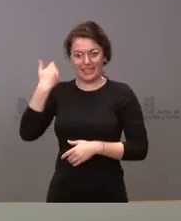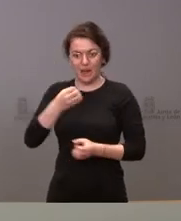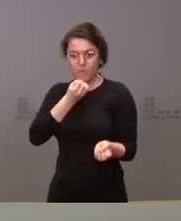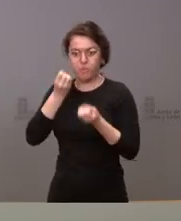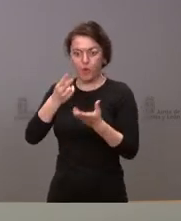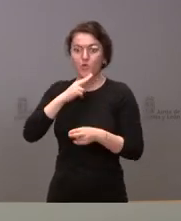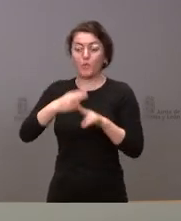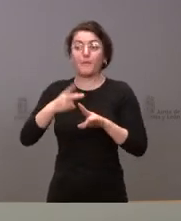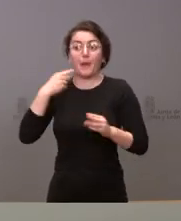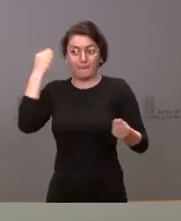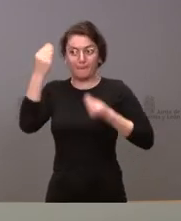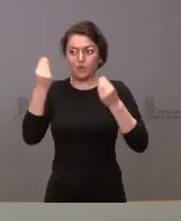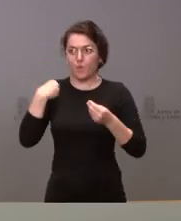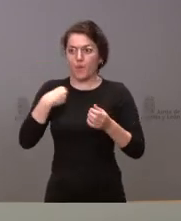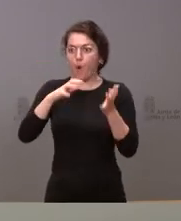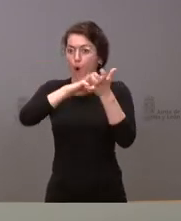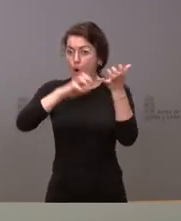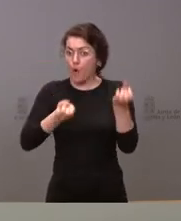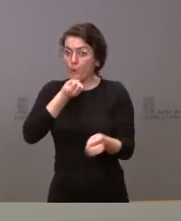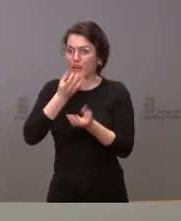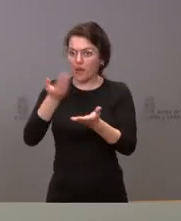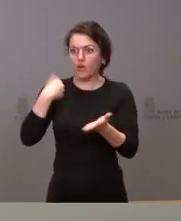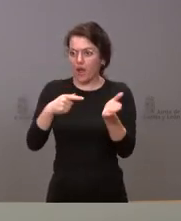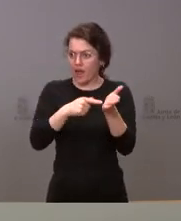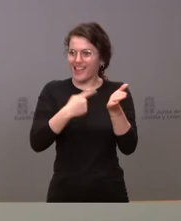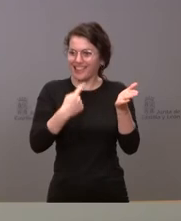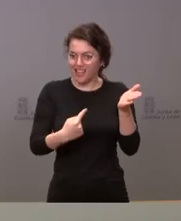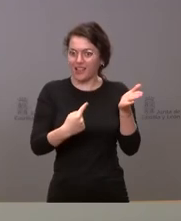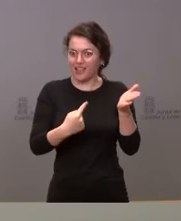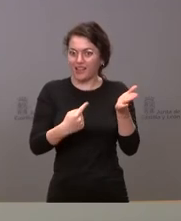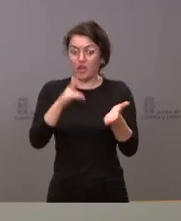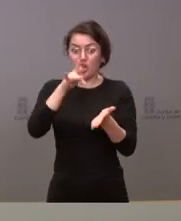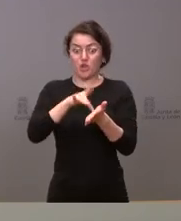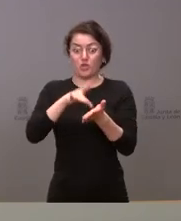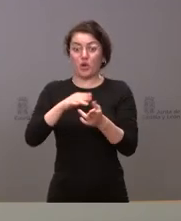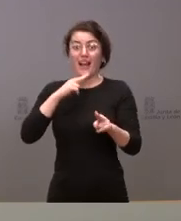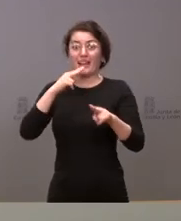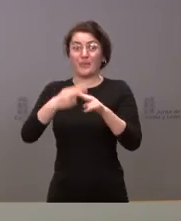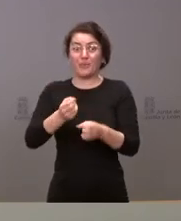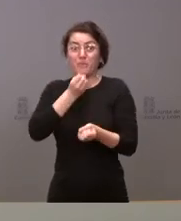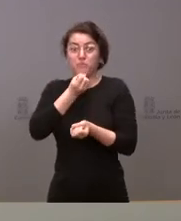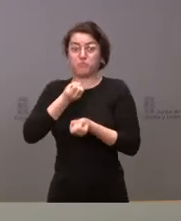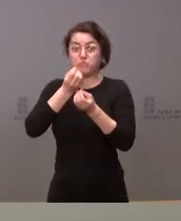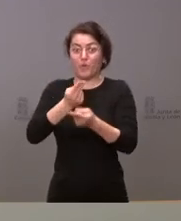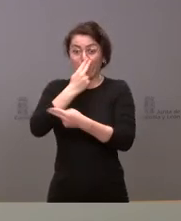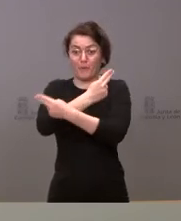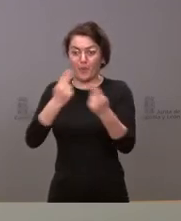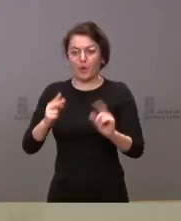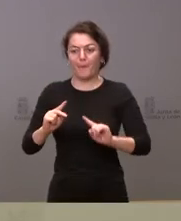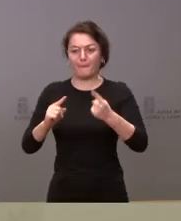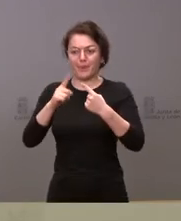comunicado así lo señala, que previamente a que se hiciera público los mismos fueron comunicados al presidente de la Junta de Castellanos.